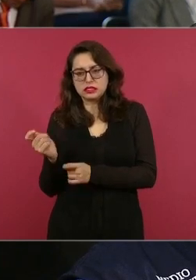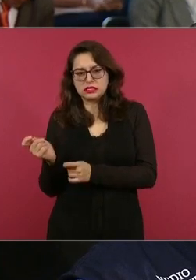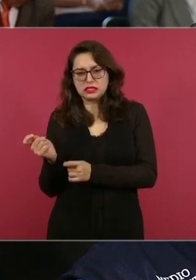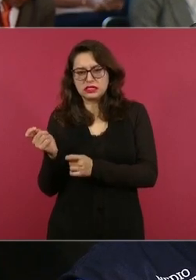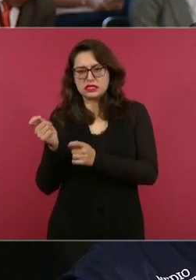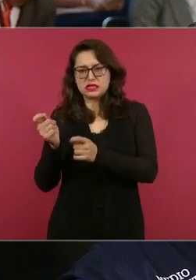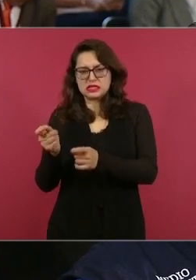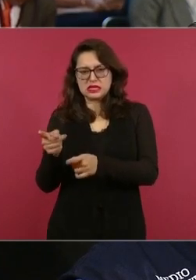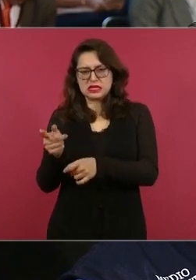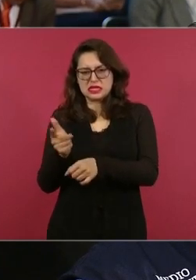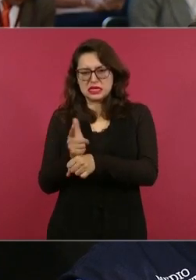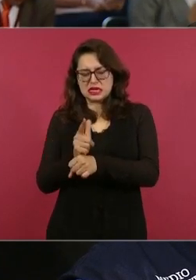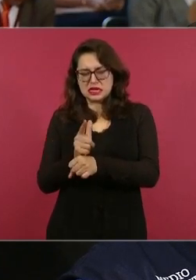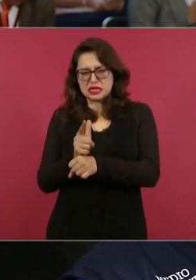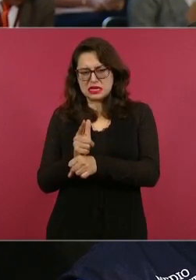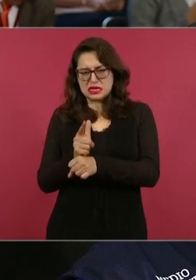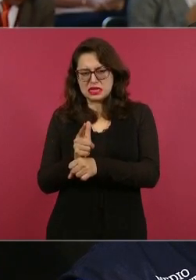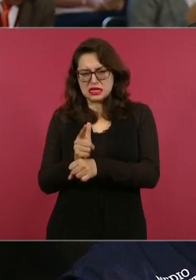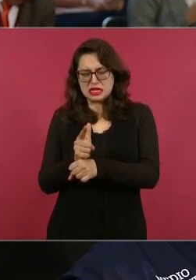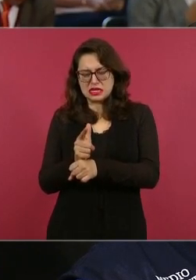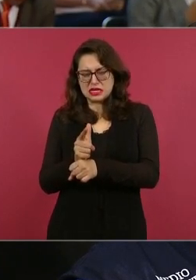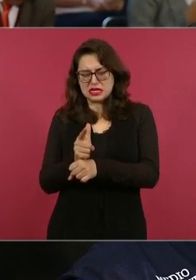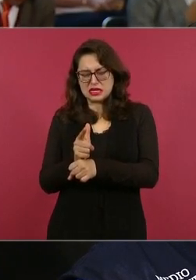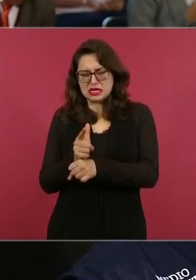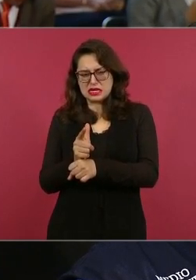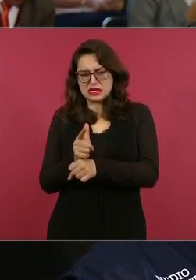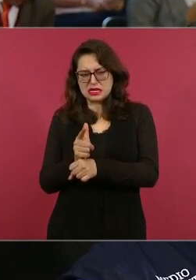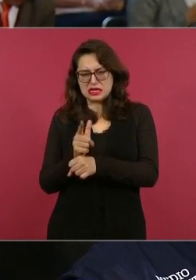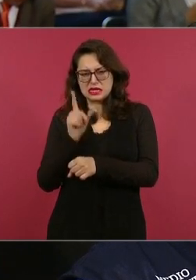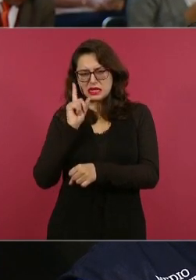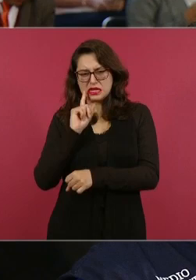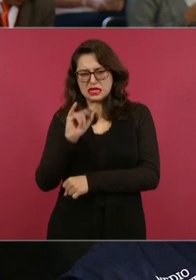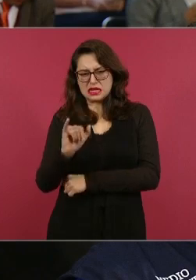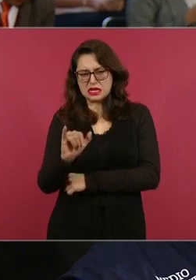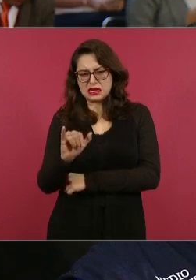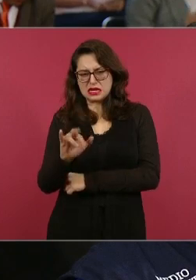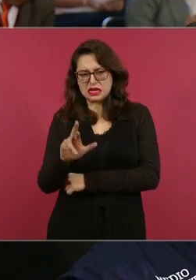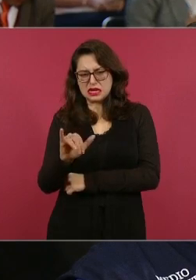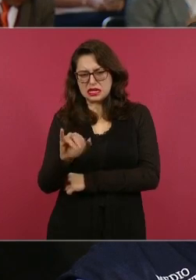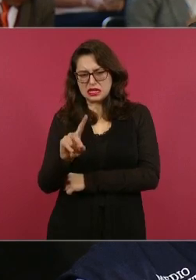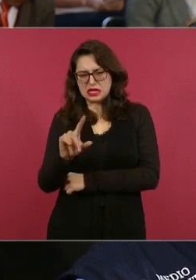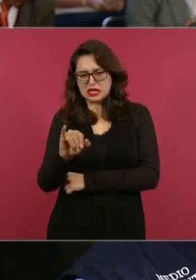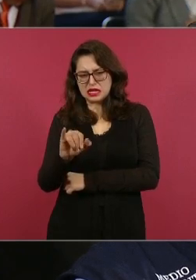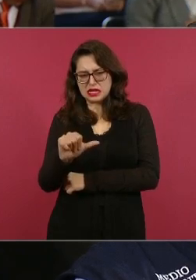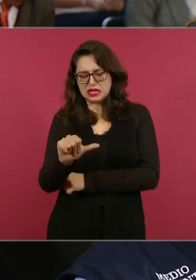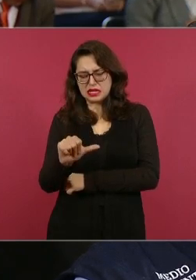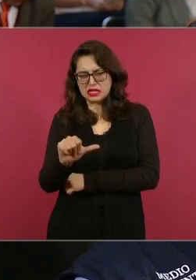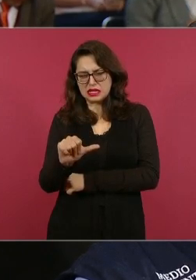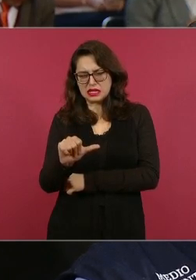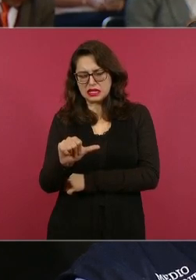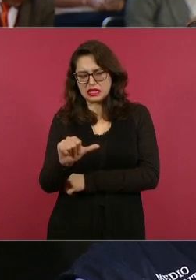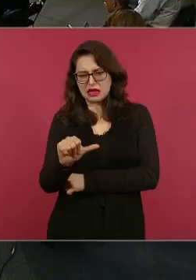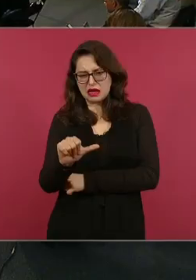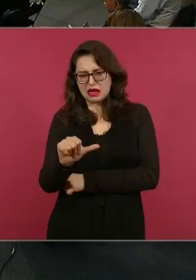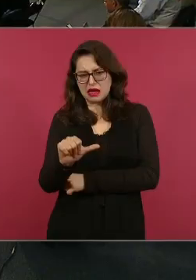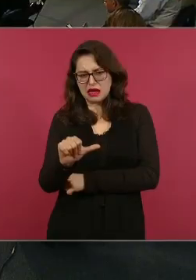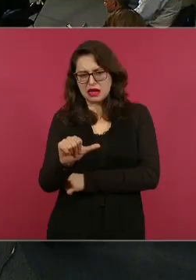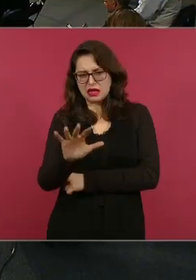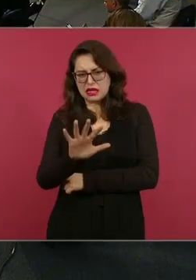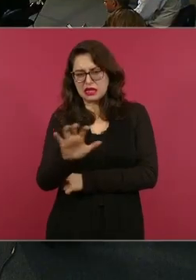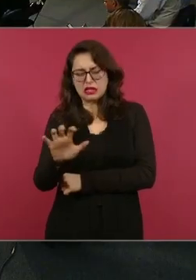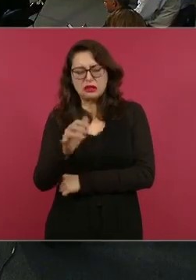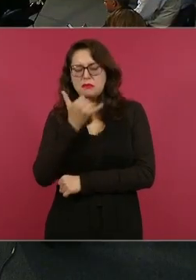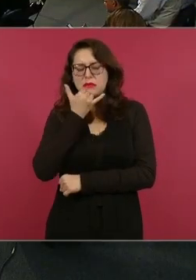licenciada Idiria Gabriela Contreras la carpeta cinco mil